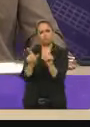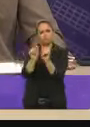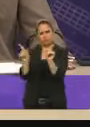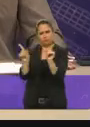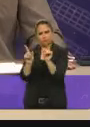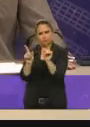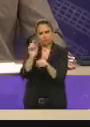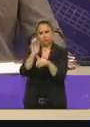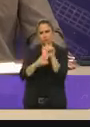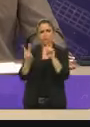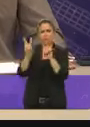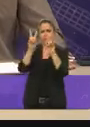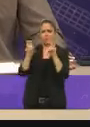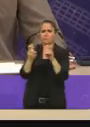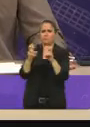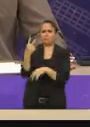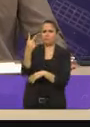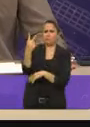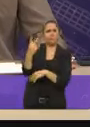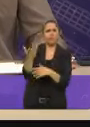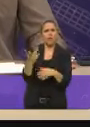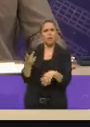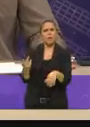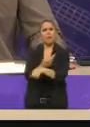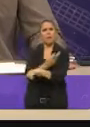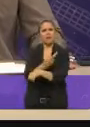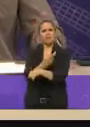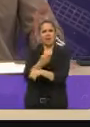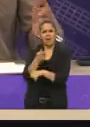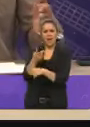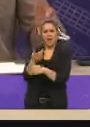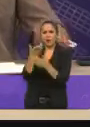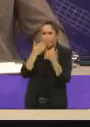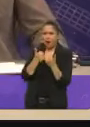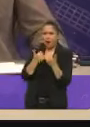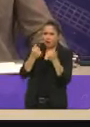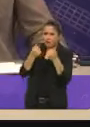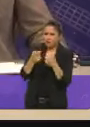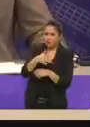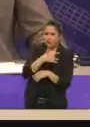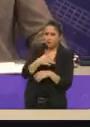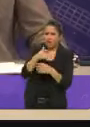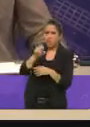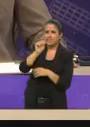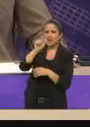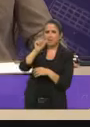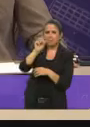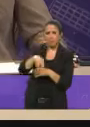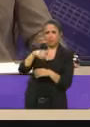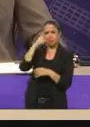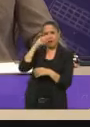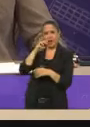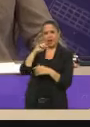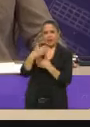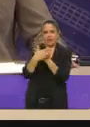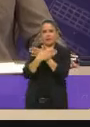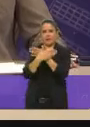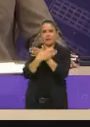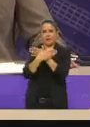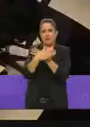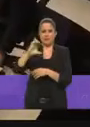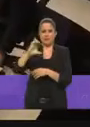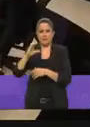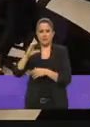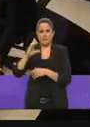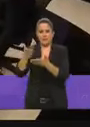el tema 2 y qué va a pasar con la informalidad iniciamos con Salomón Chertoripsky candidato por Movimiento Ciudadano candidato tiene